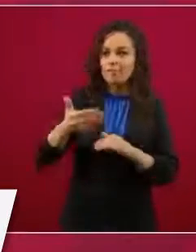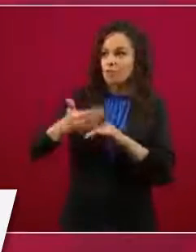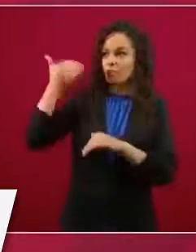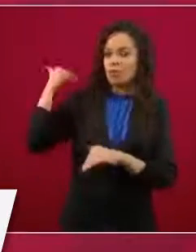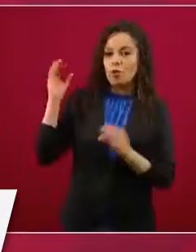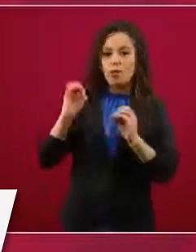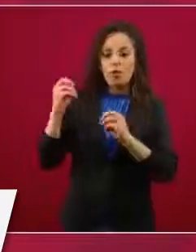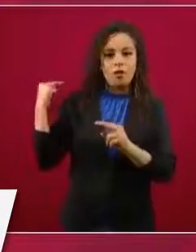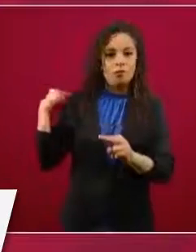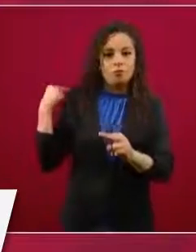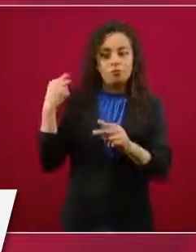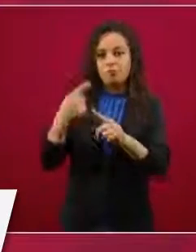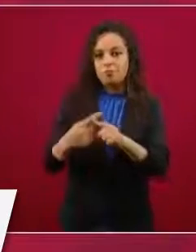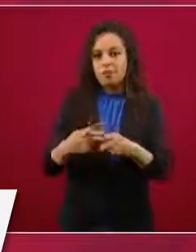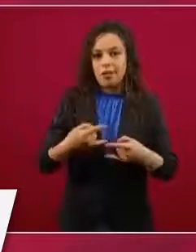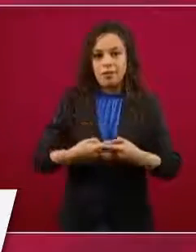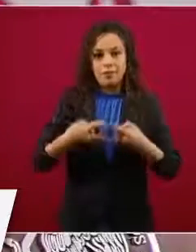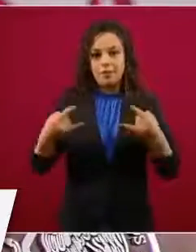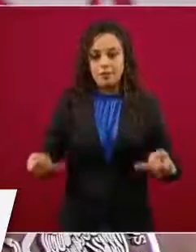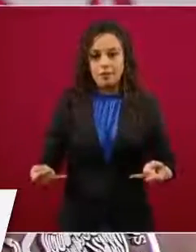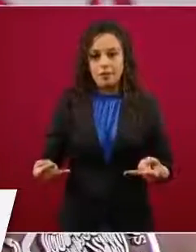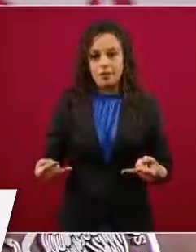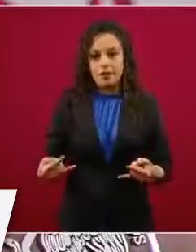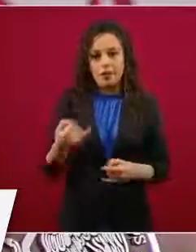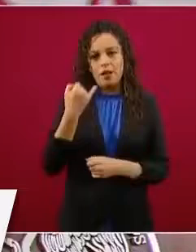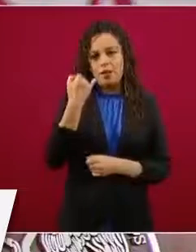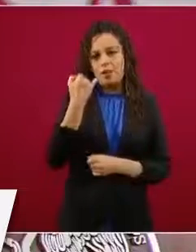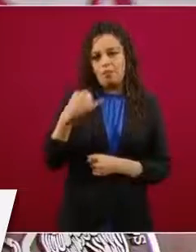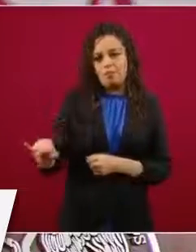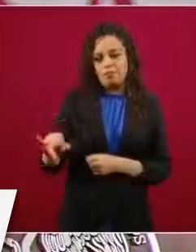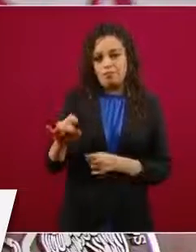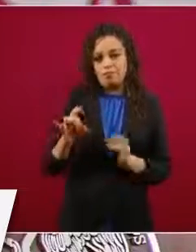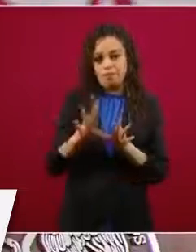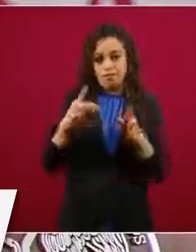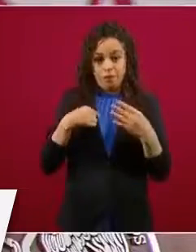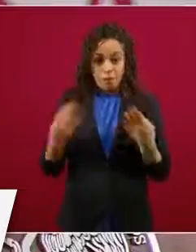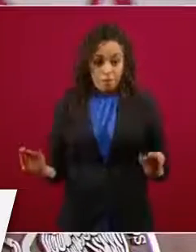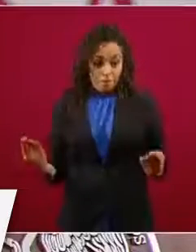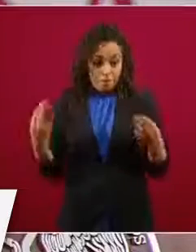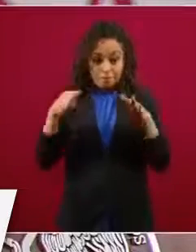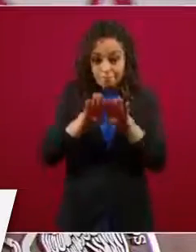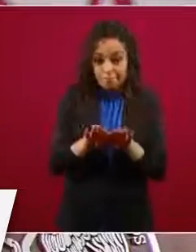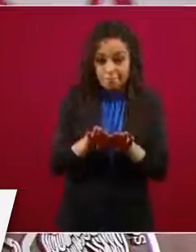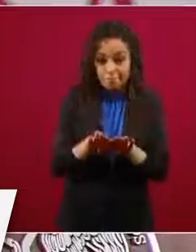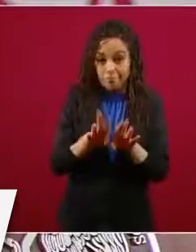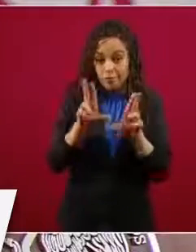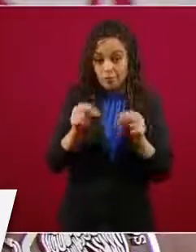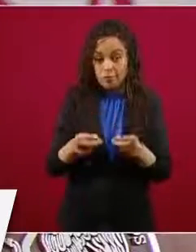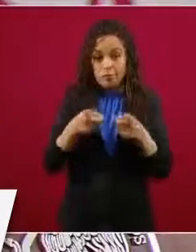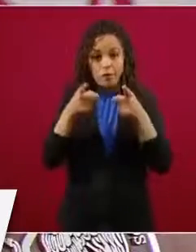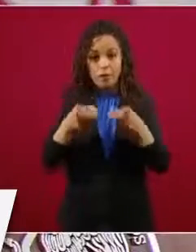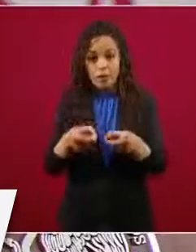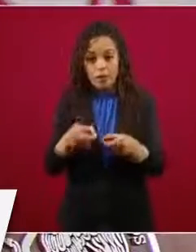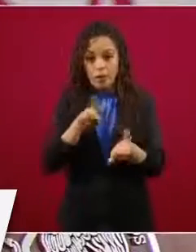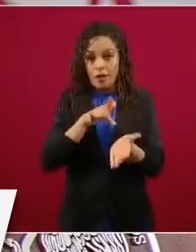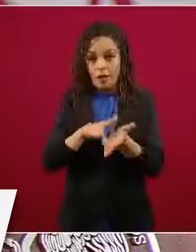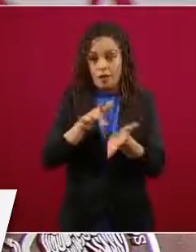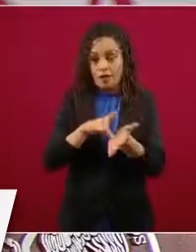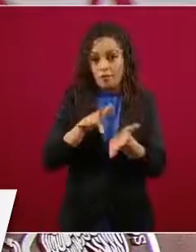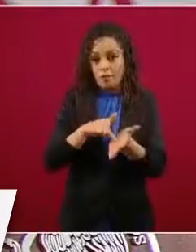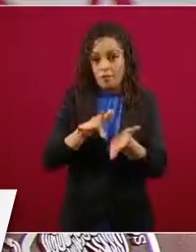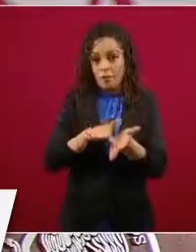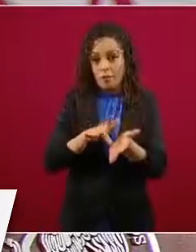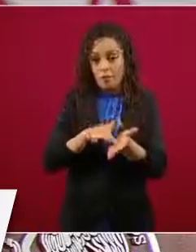sería una gran contradicción cerrar nuestras puertas, cerrar la posibilidad de que un mexicano o una mexicana reciba el